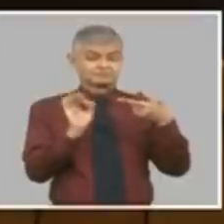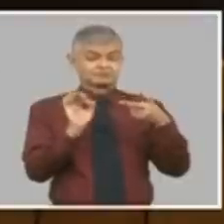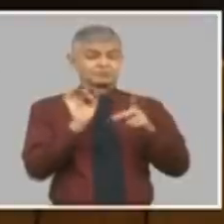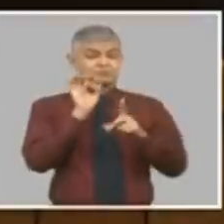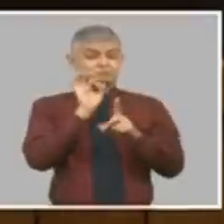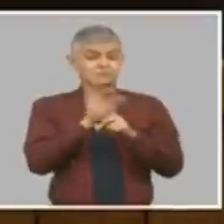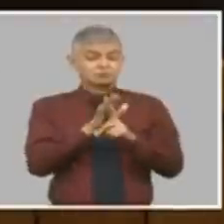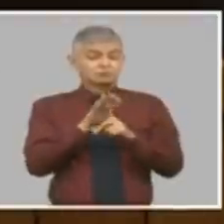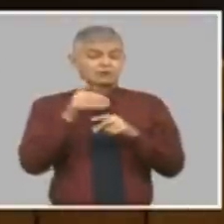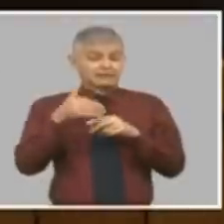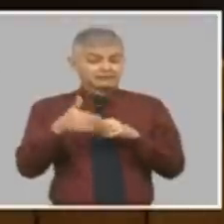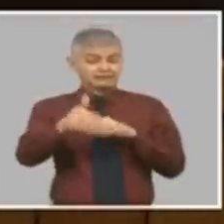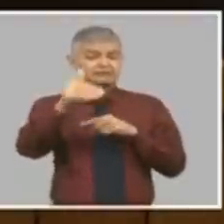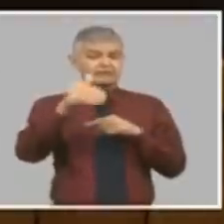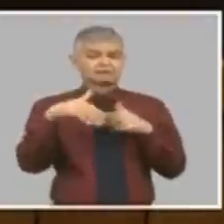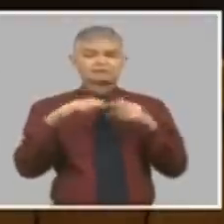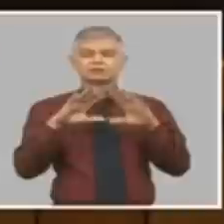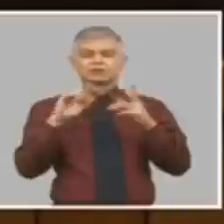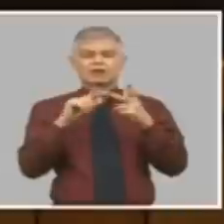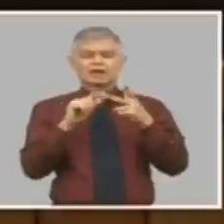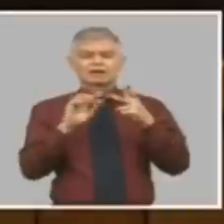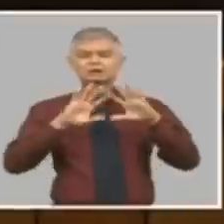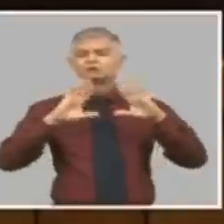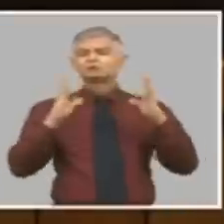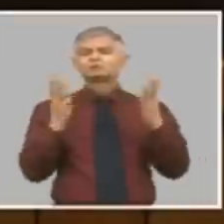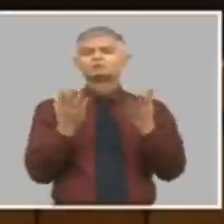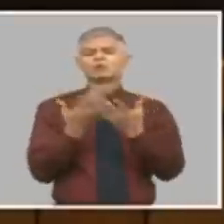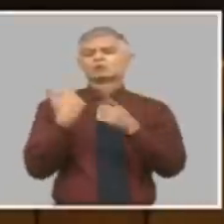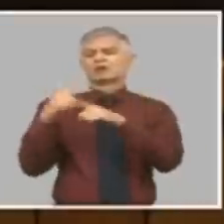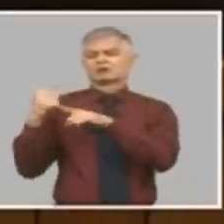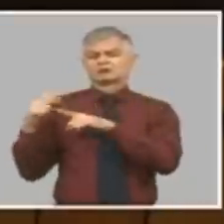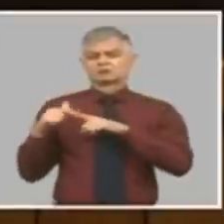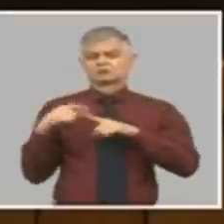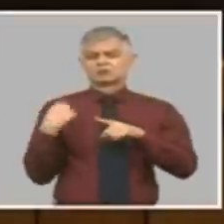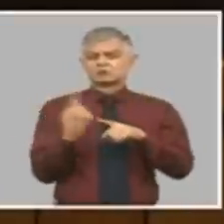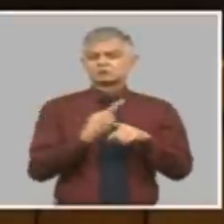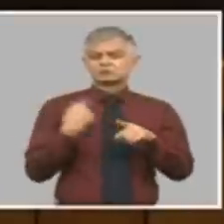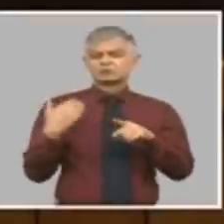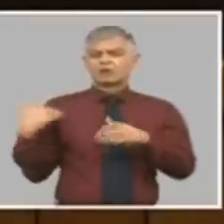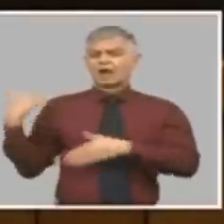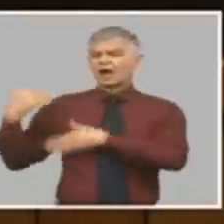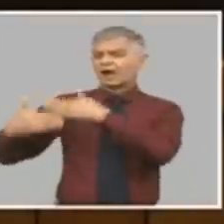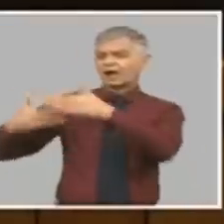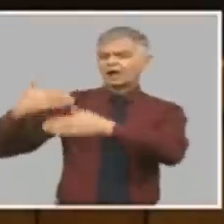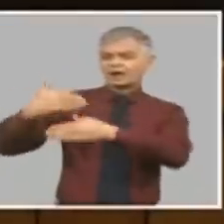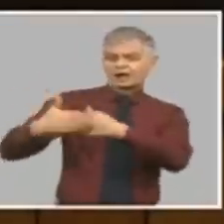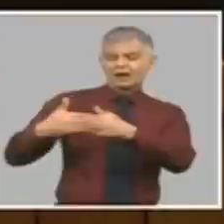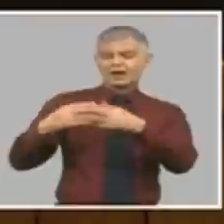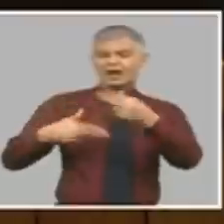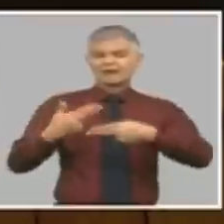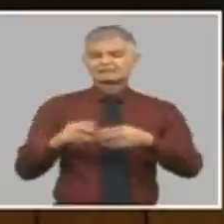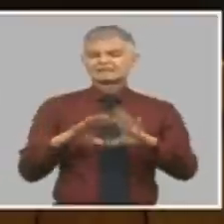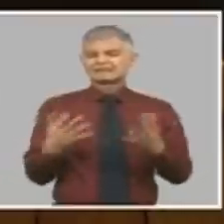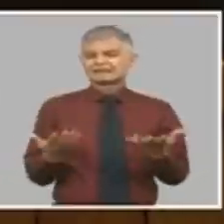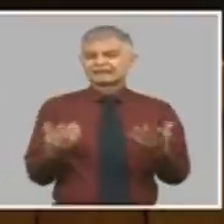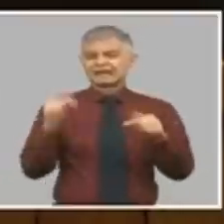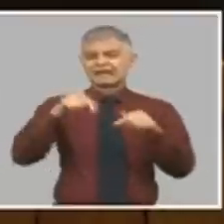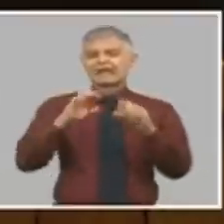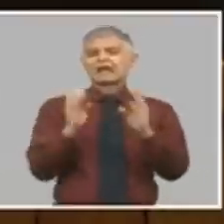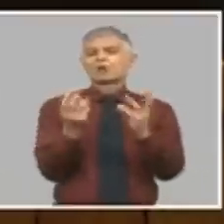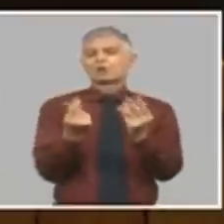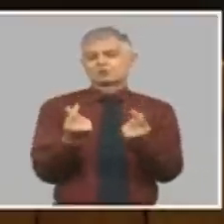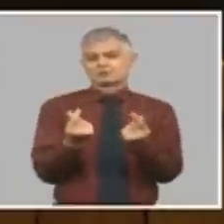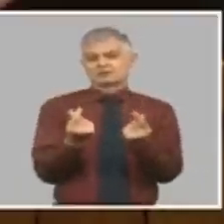son todas las cosas que nosotros hemos hecho en la economía y que cuando usted quiere hacer una